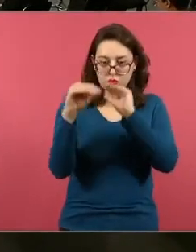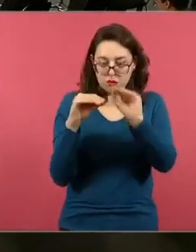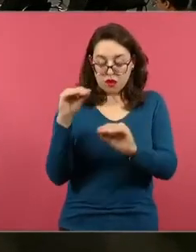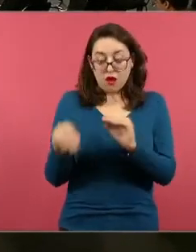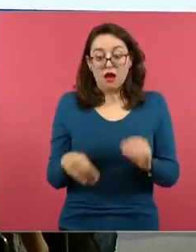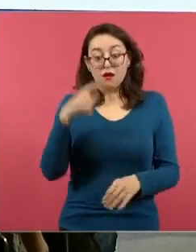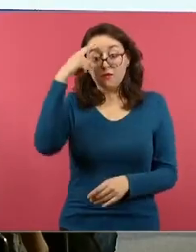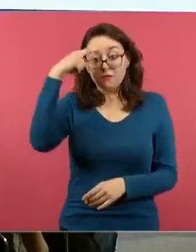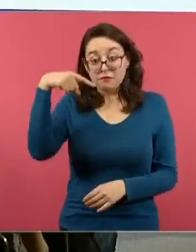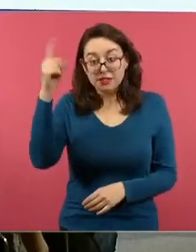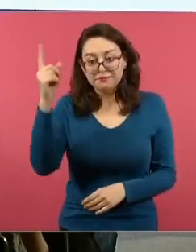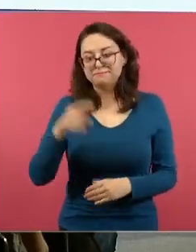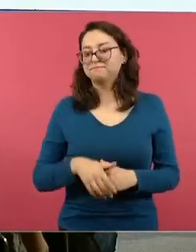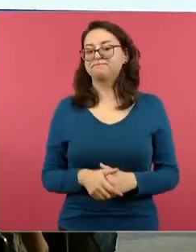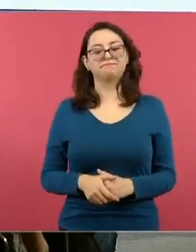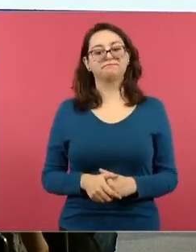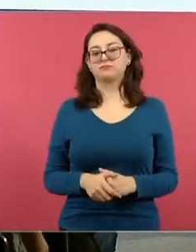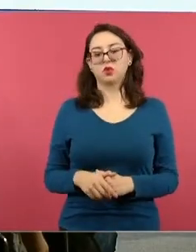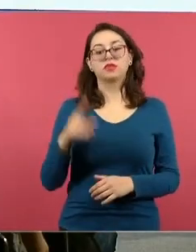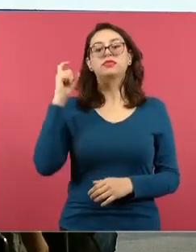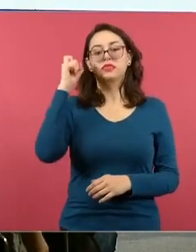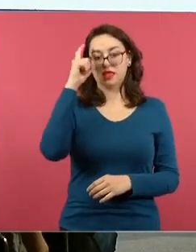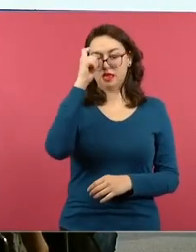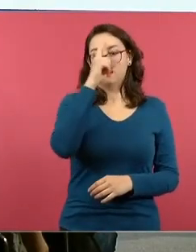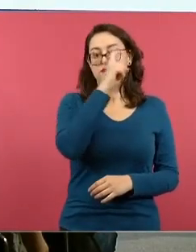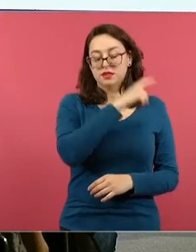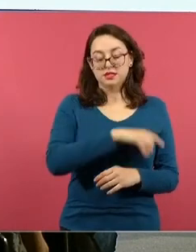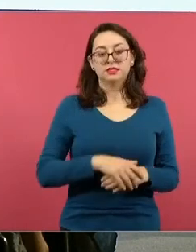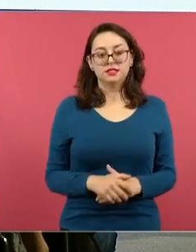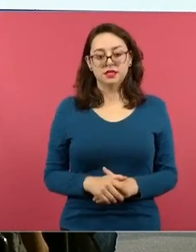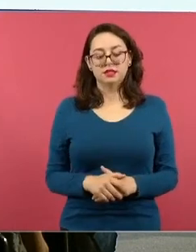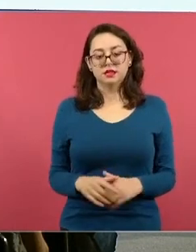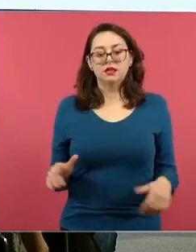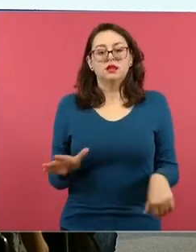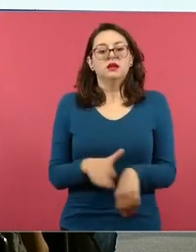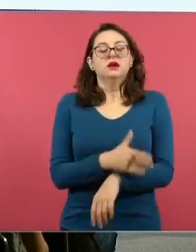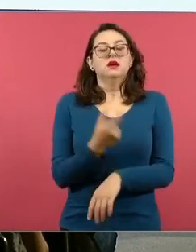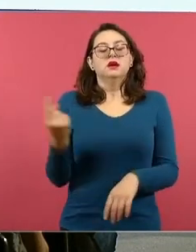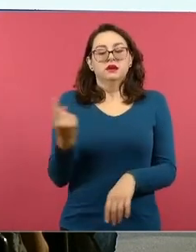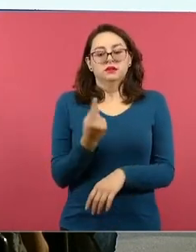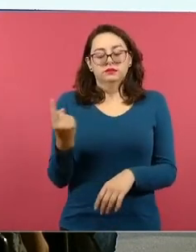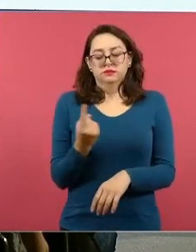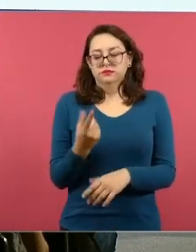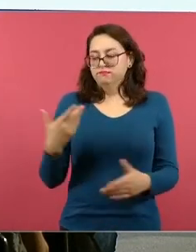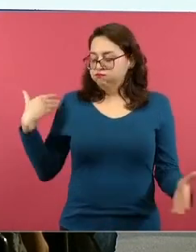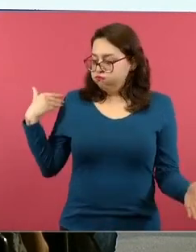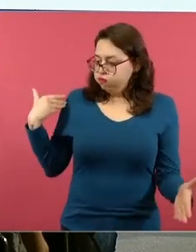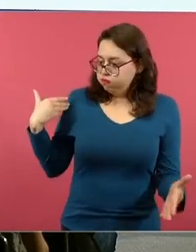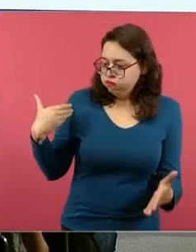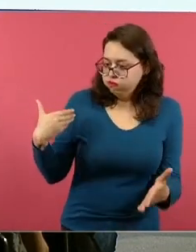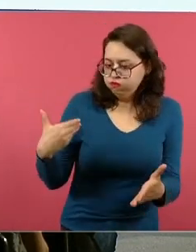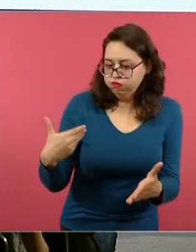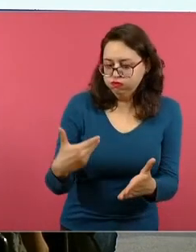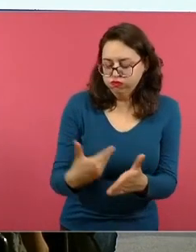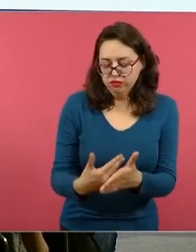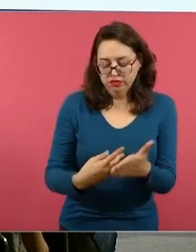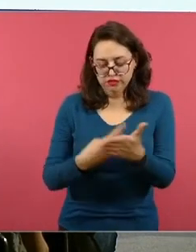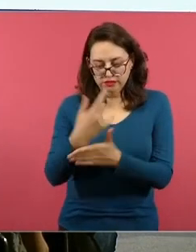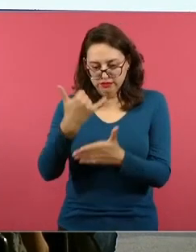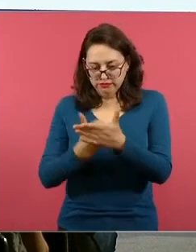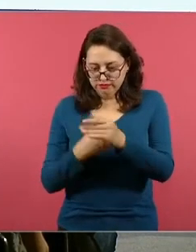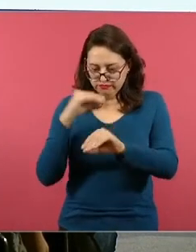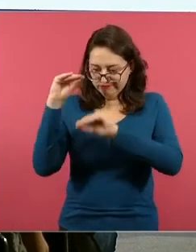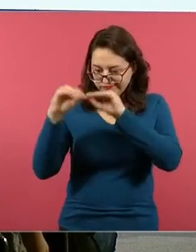fue fácil, fue algo difícil, ¿por qué? Porque en el trayecto a realizar nuestro proyecto,